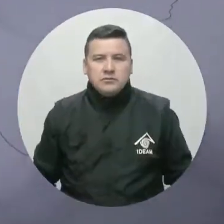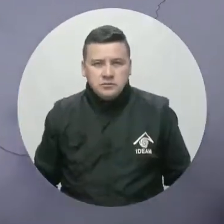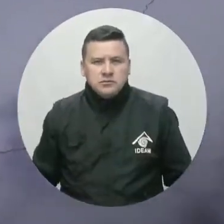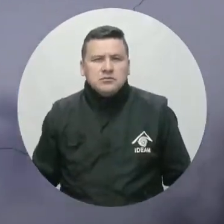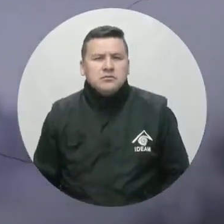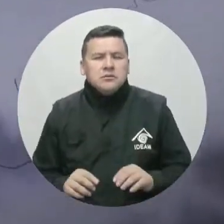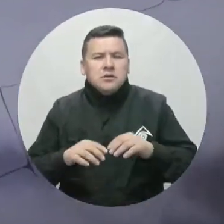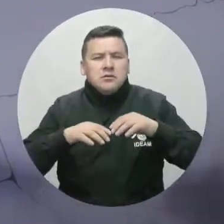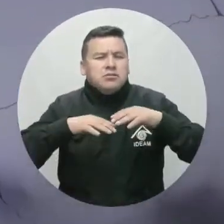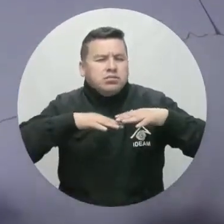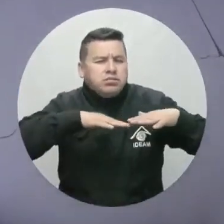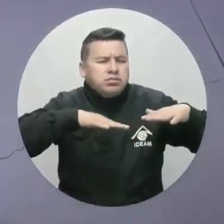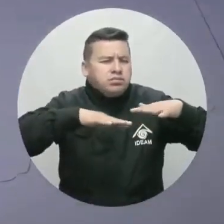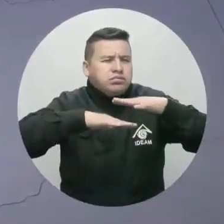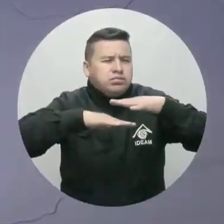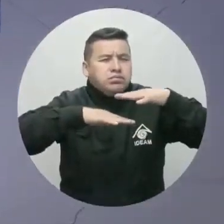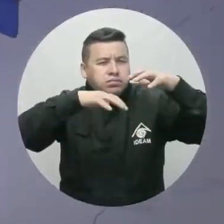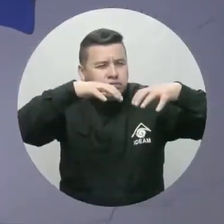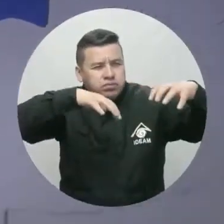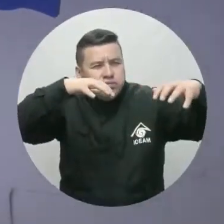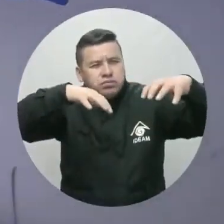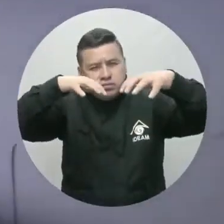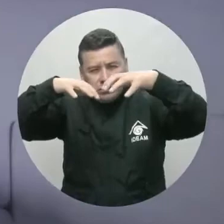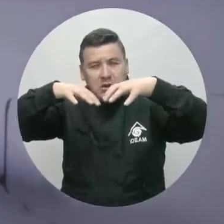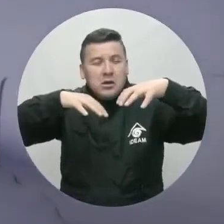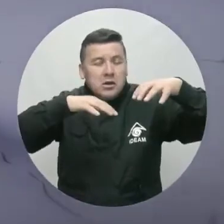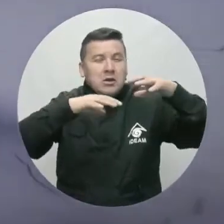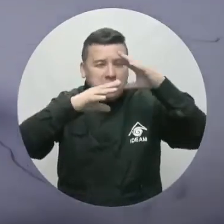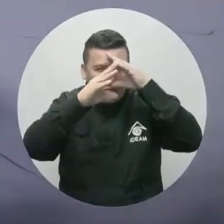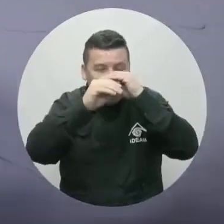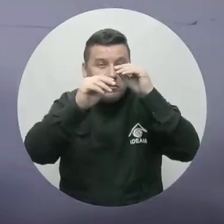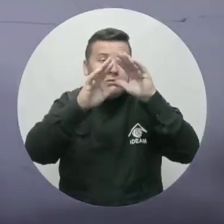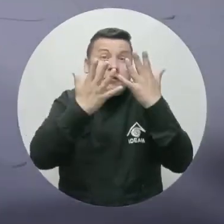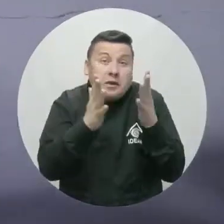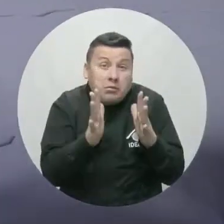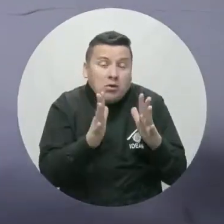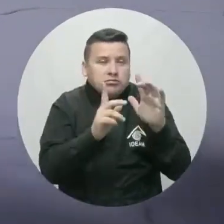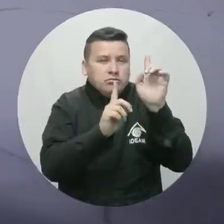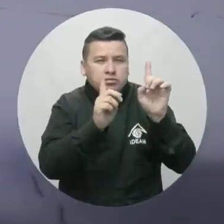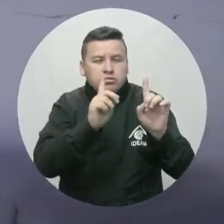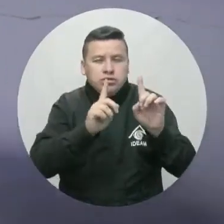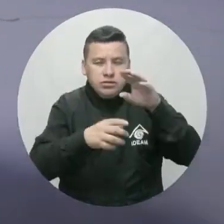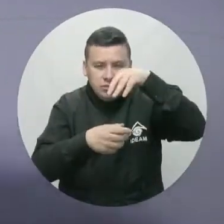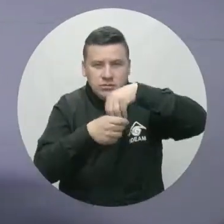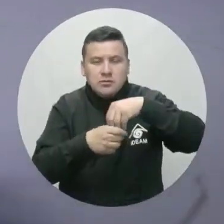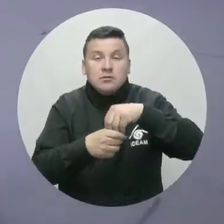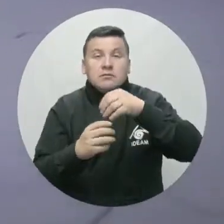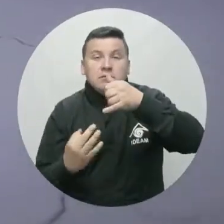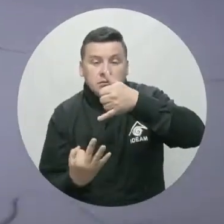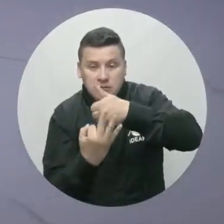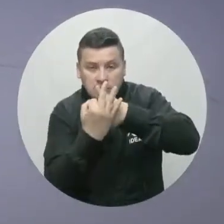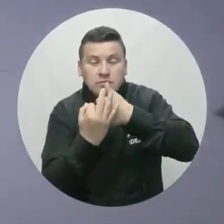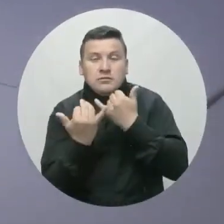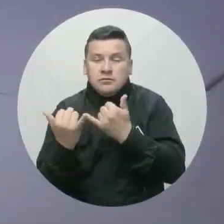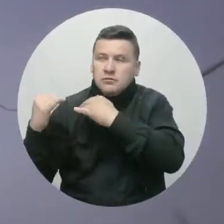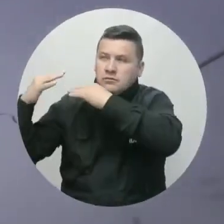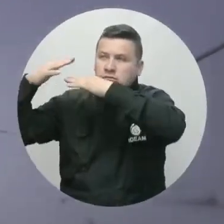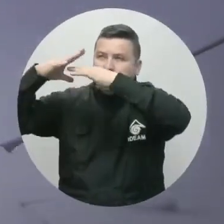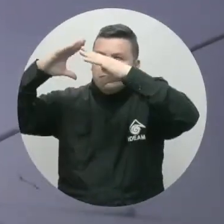del